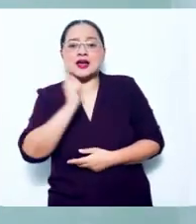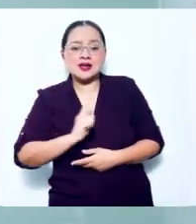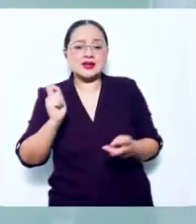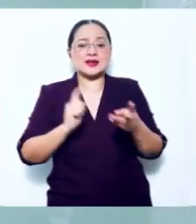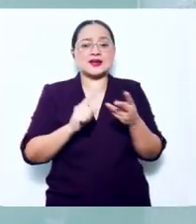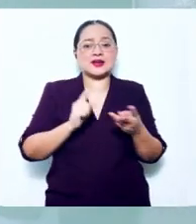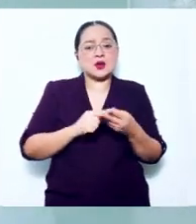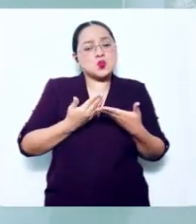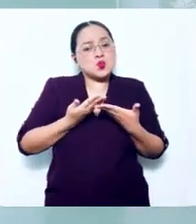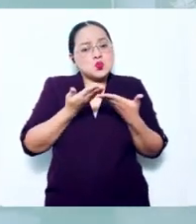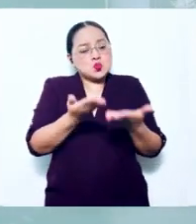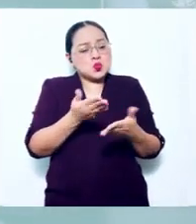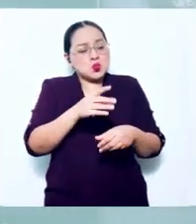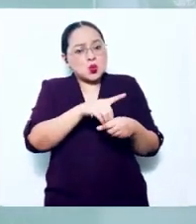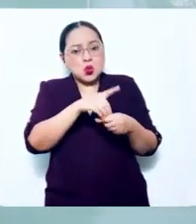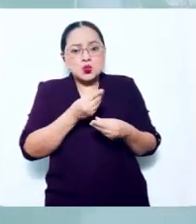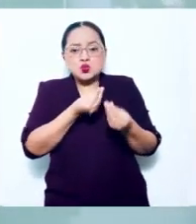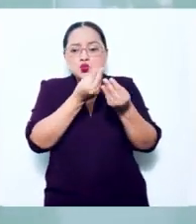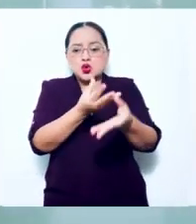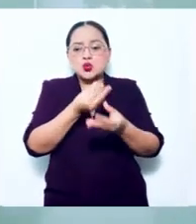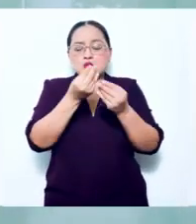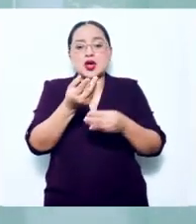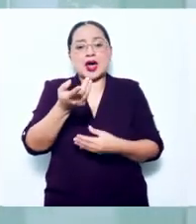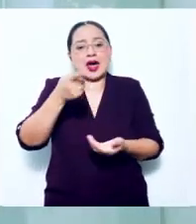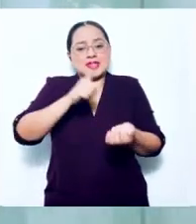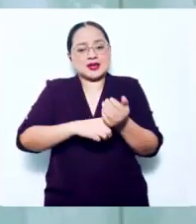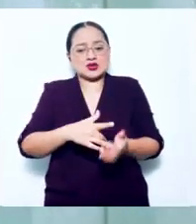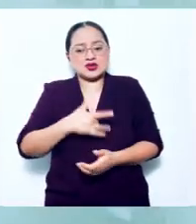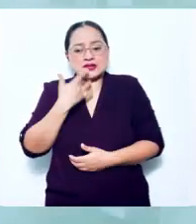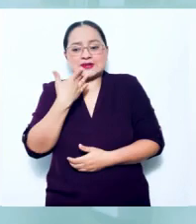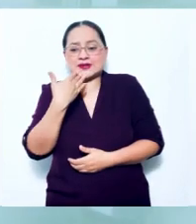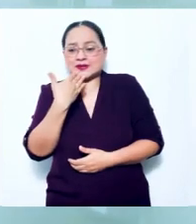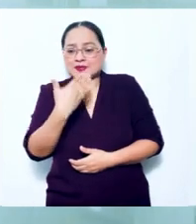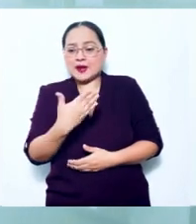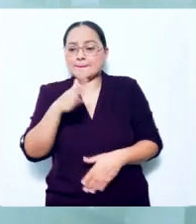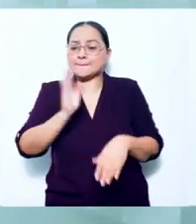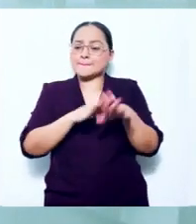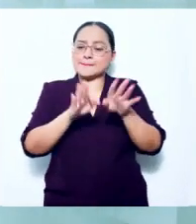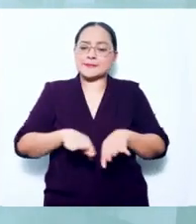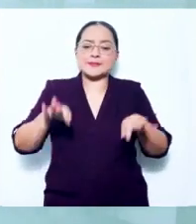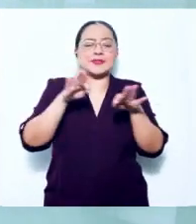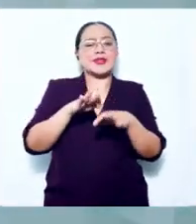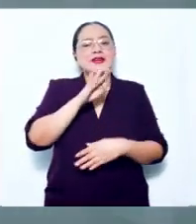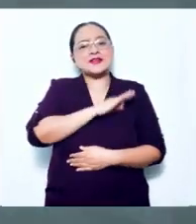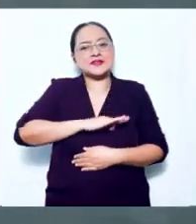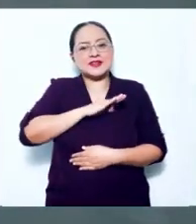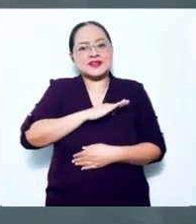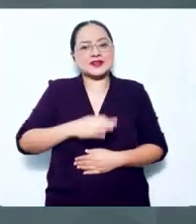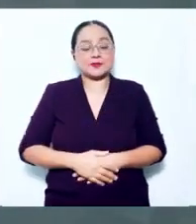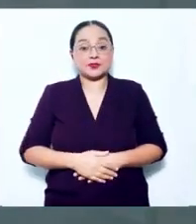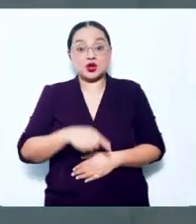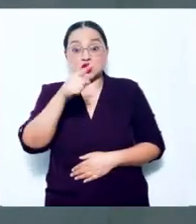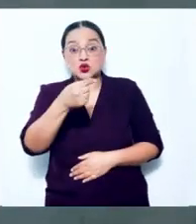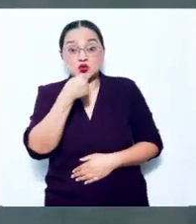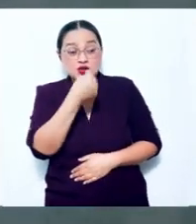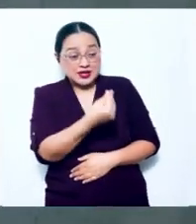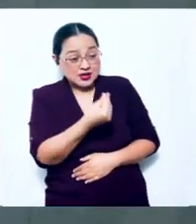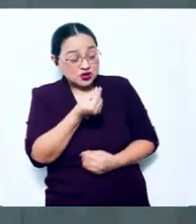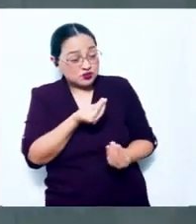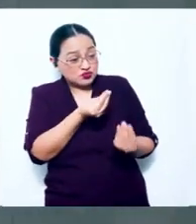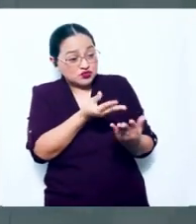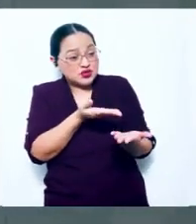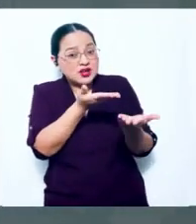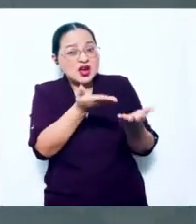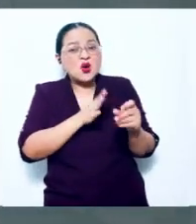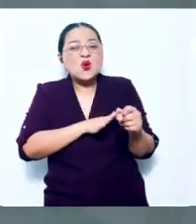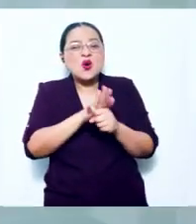la fraternidad, el alturismo, los buenos sentimientos y sobre todo la felicidad. ¿Qué le dirías a tu yo del pasado?